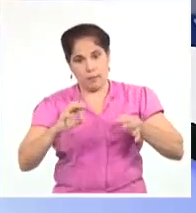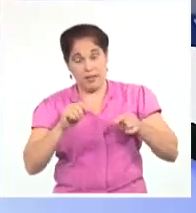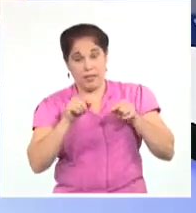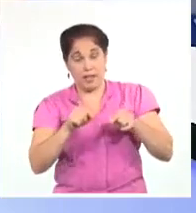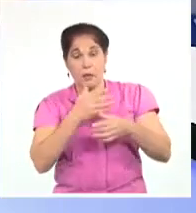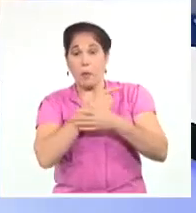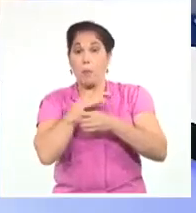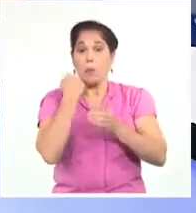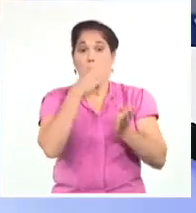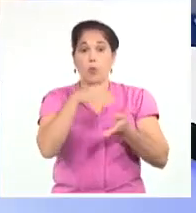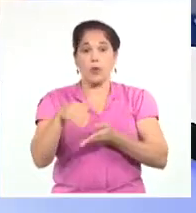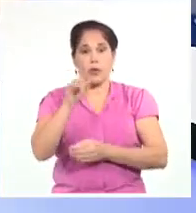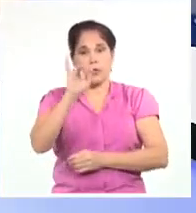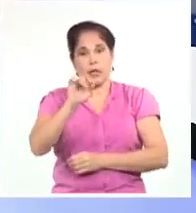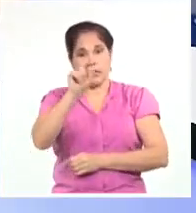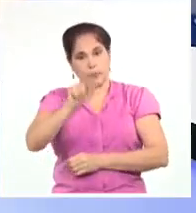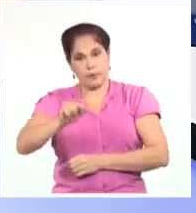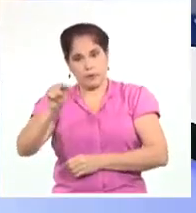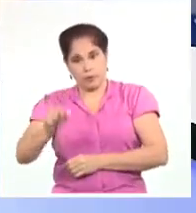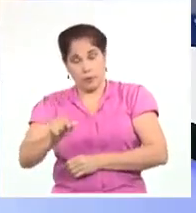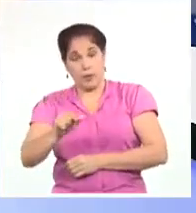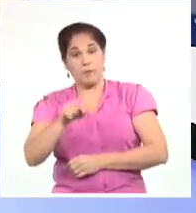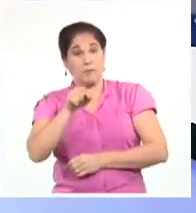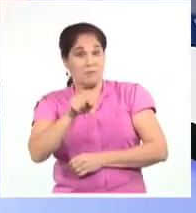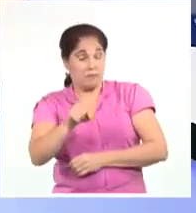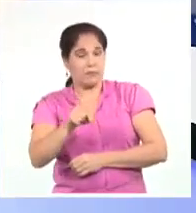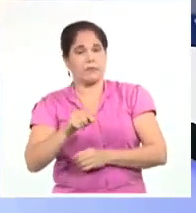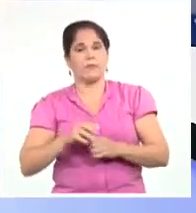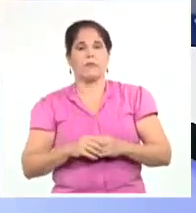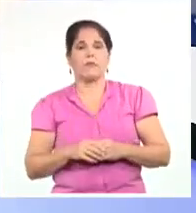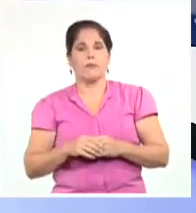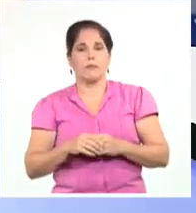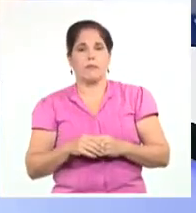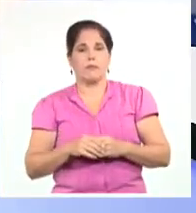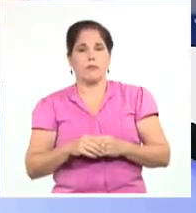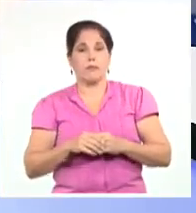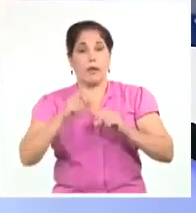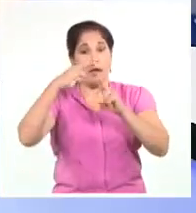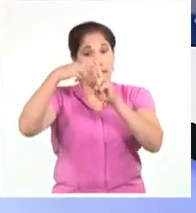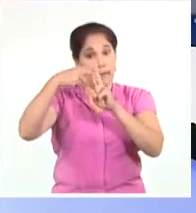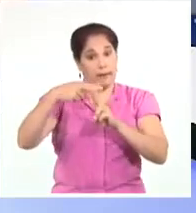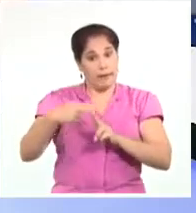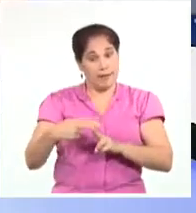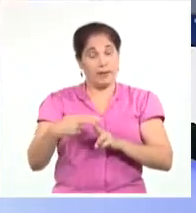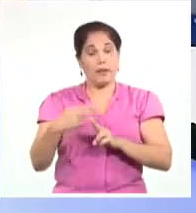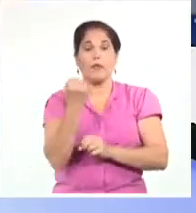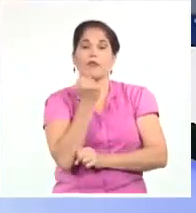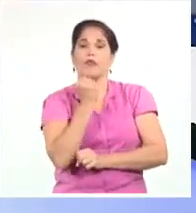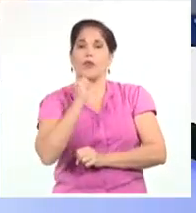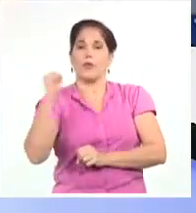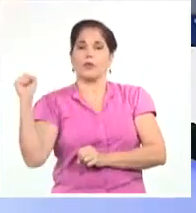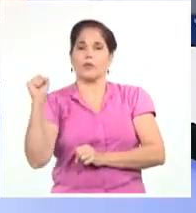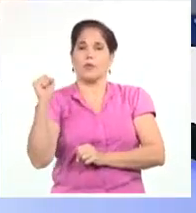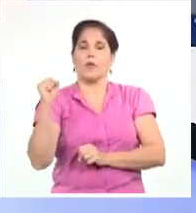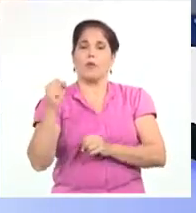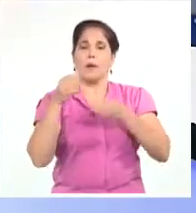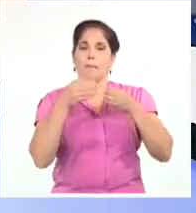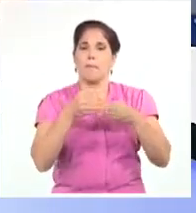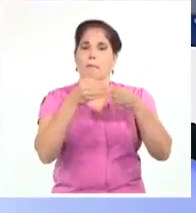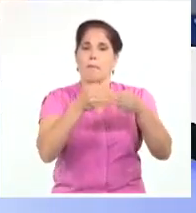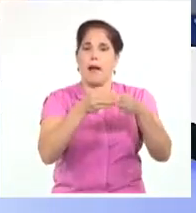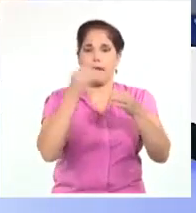perdieron la vida siete ciudadanos. El suceso se inscribe en la larga lista de operaciones violatorias de regulaciones marítimas